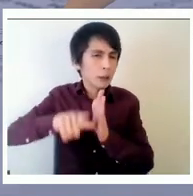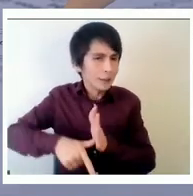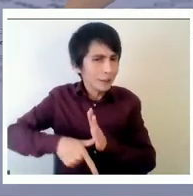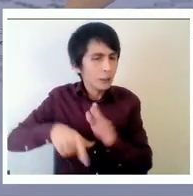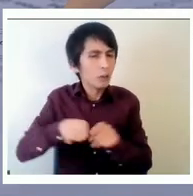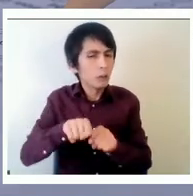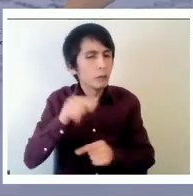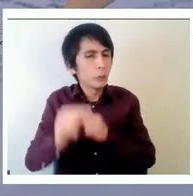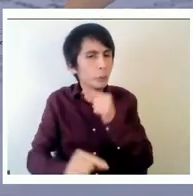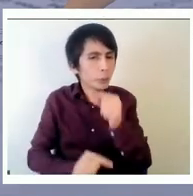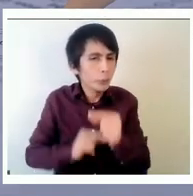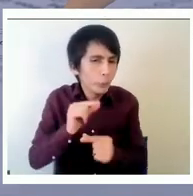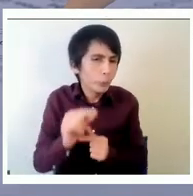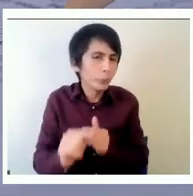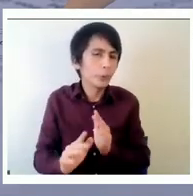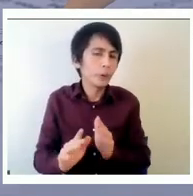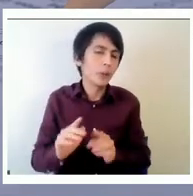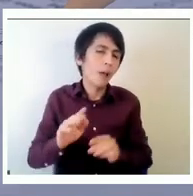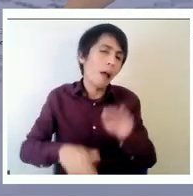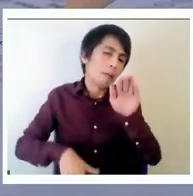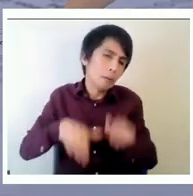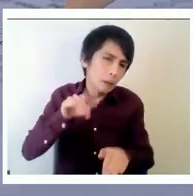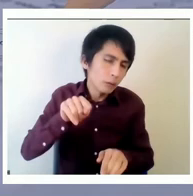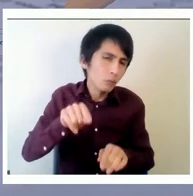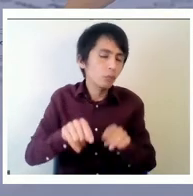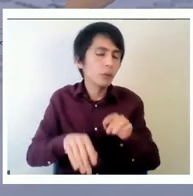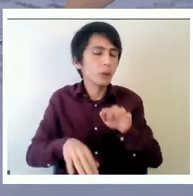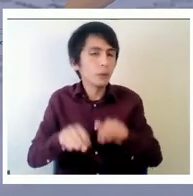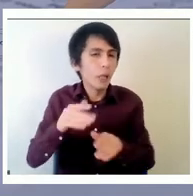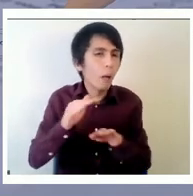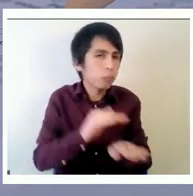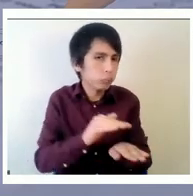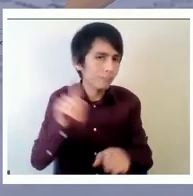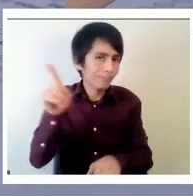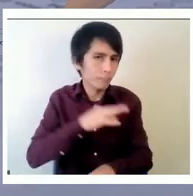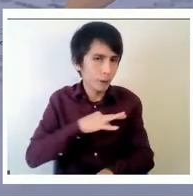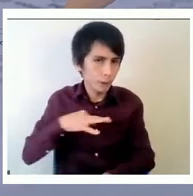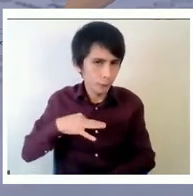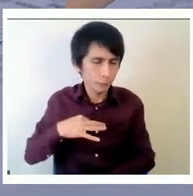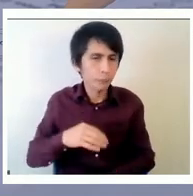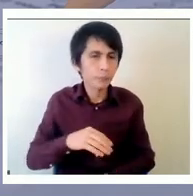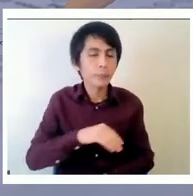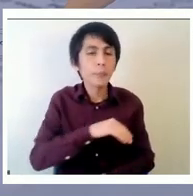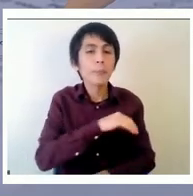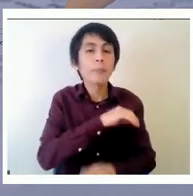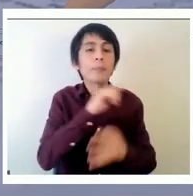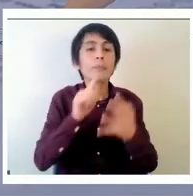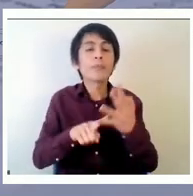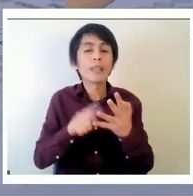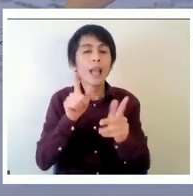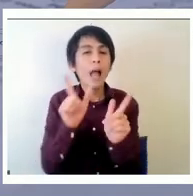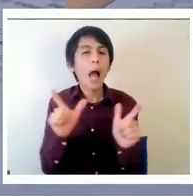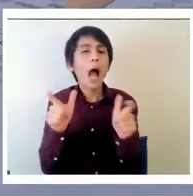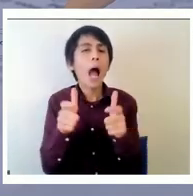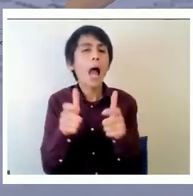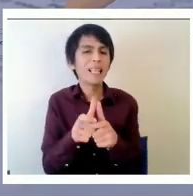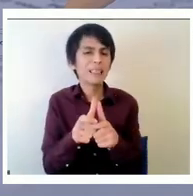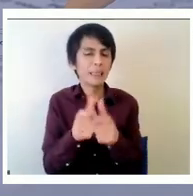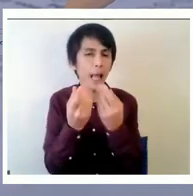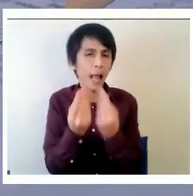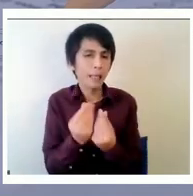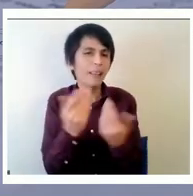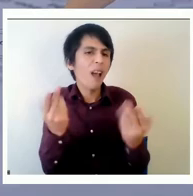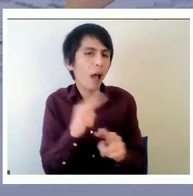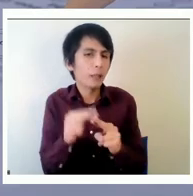y más inconstante en la provisión de ese apoyo y la agencia que hace visitas de evaluación